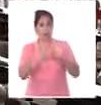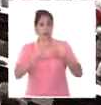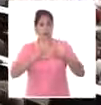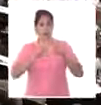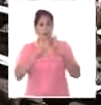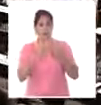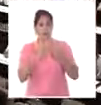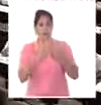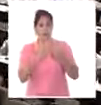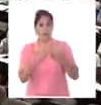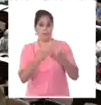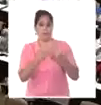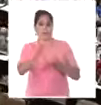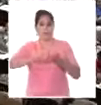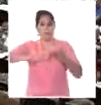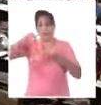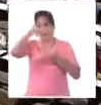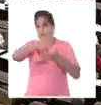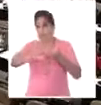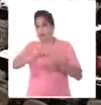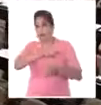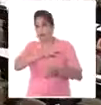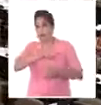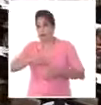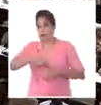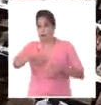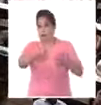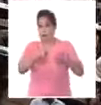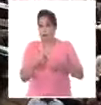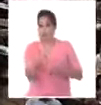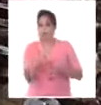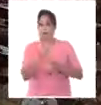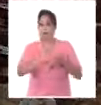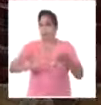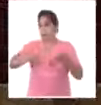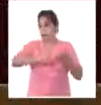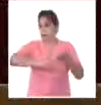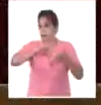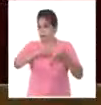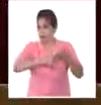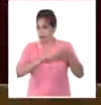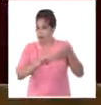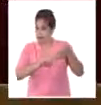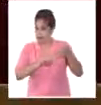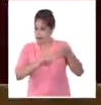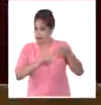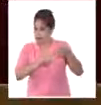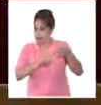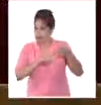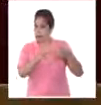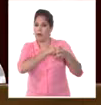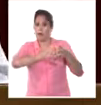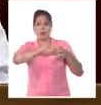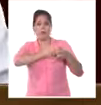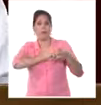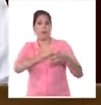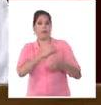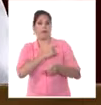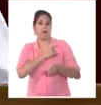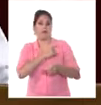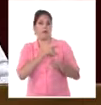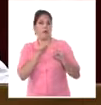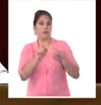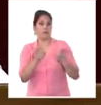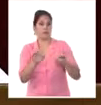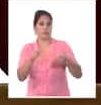las Familias, las elecciones para los delegados a las Asambleas Municipales del Poder Popular y más recientemente la elección de diputados que